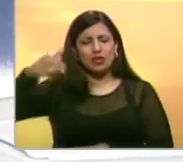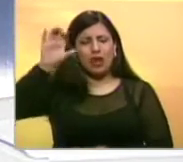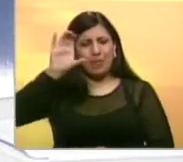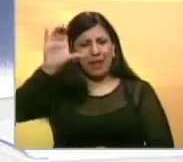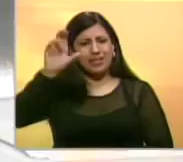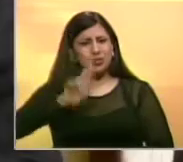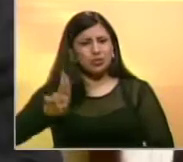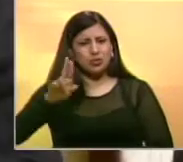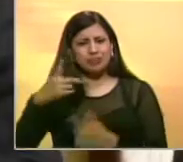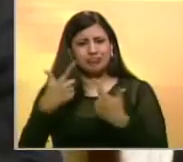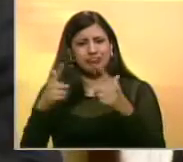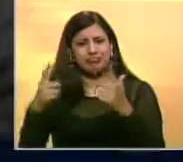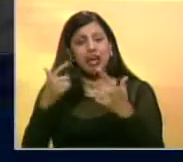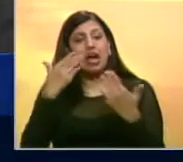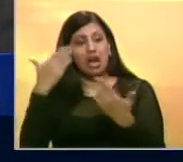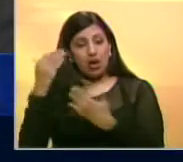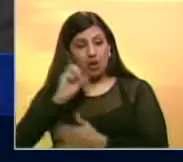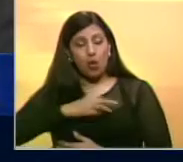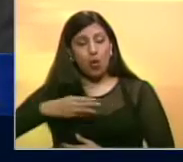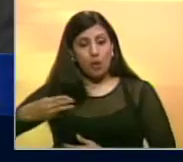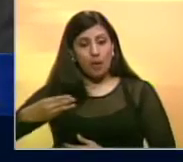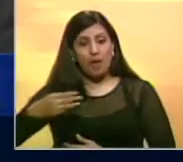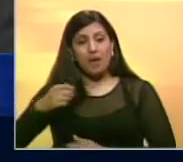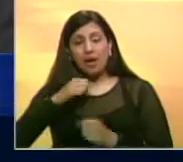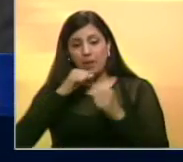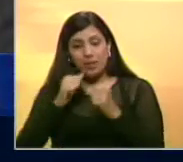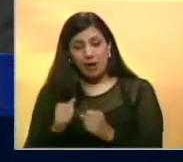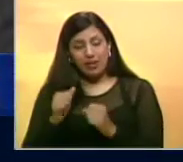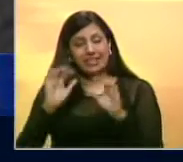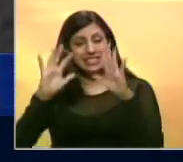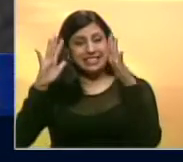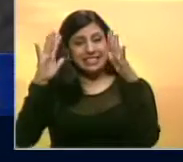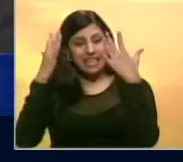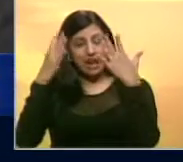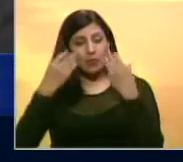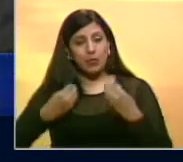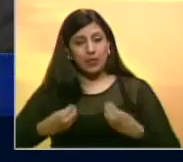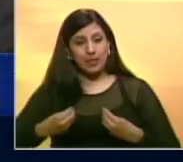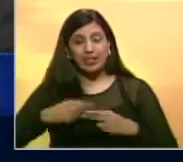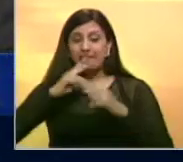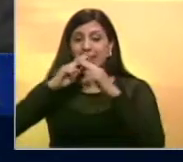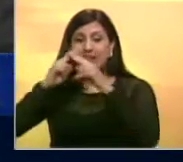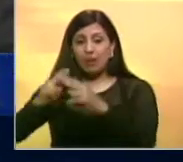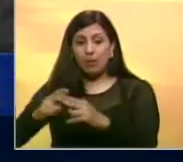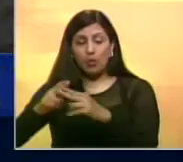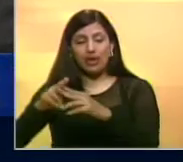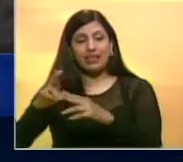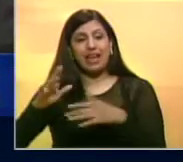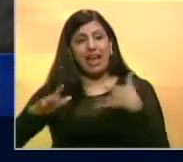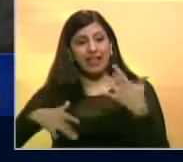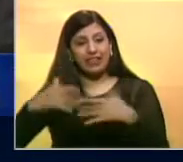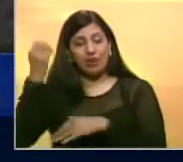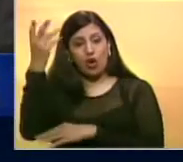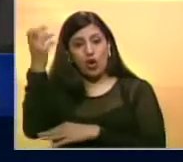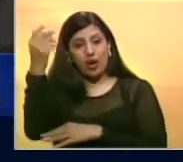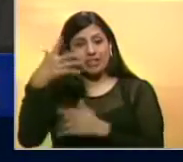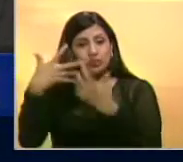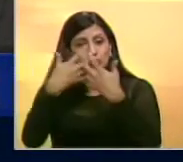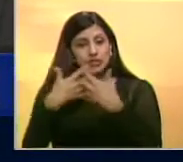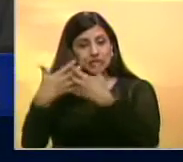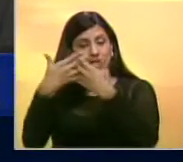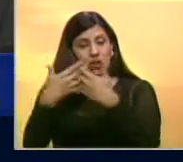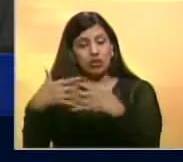país. Obama afirmó que sus acciones potencialmente salvarán vidas en respuesta a la inactividad del Congreso norteamericano.